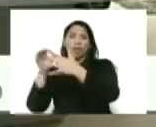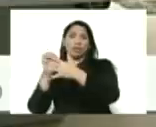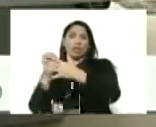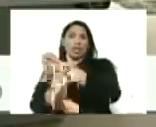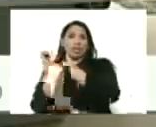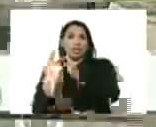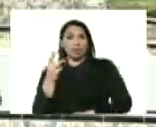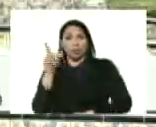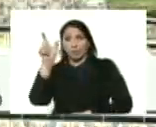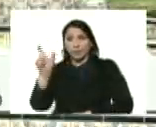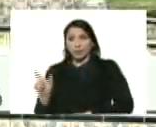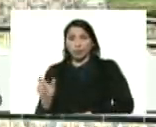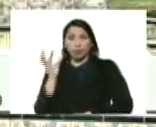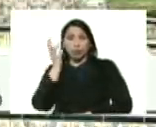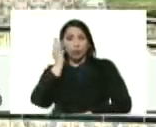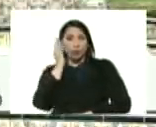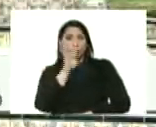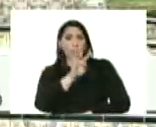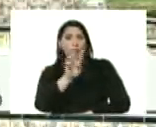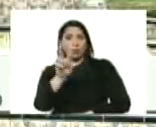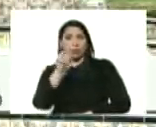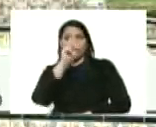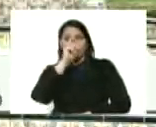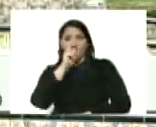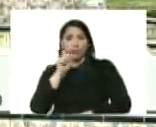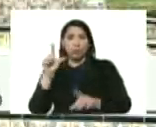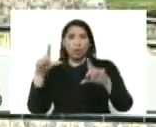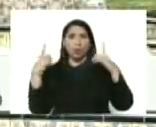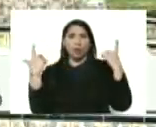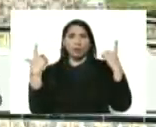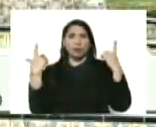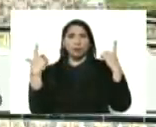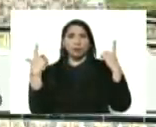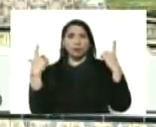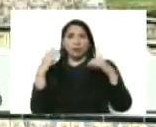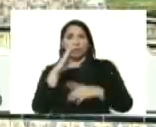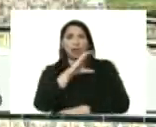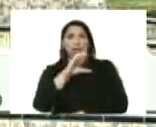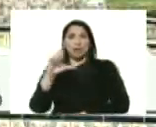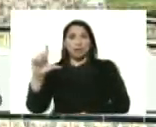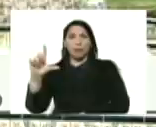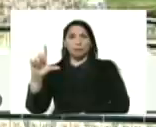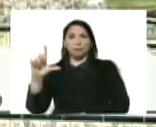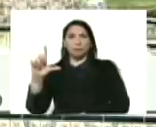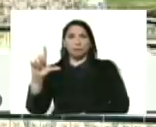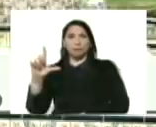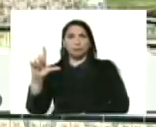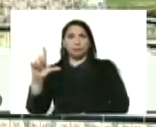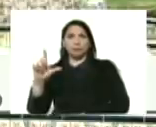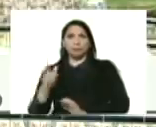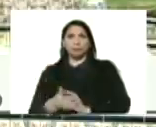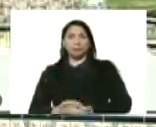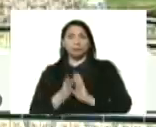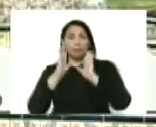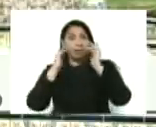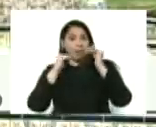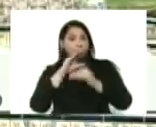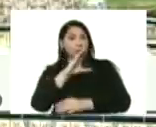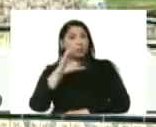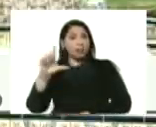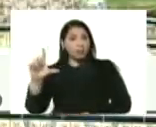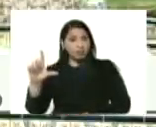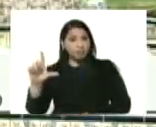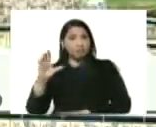populares. El de hoy es una mujer de 42 años de La Guaira, de Catia la Mar. Catia la Mar, atención Catia la Mar,